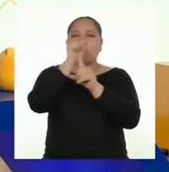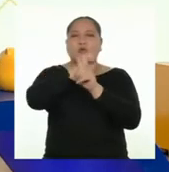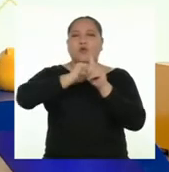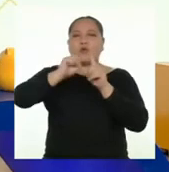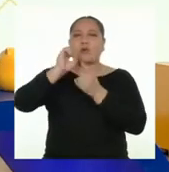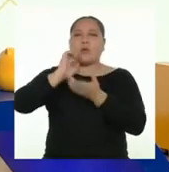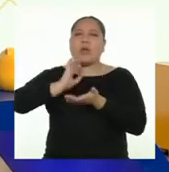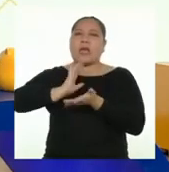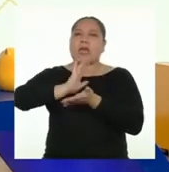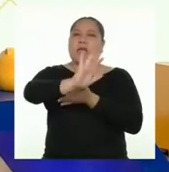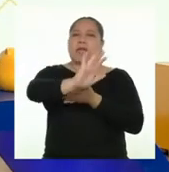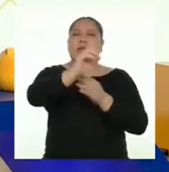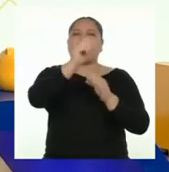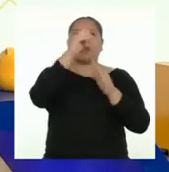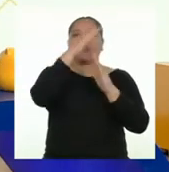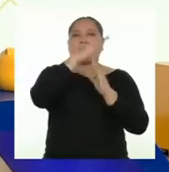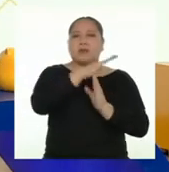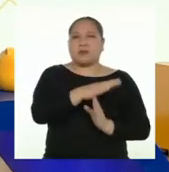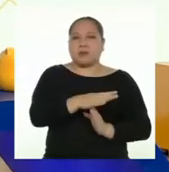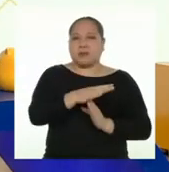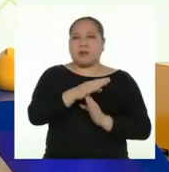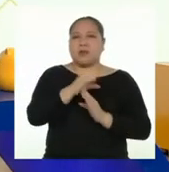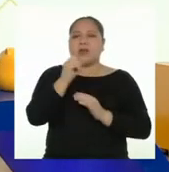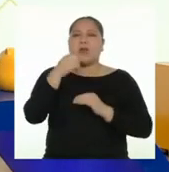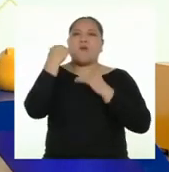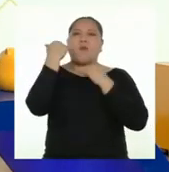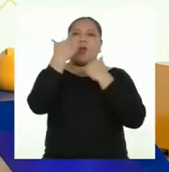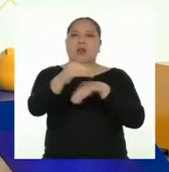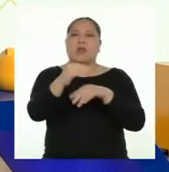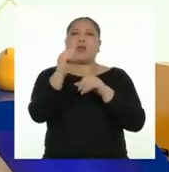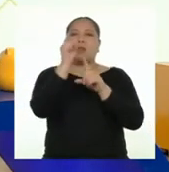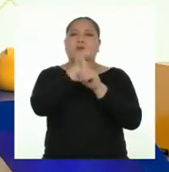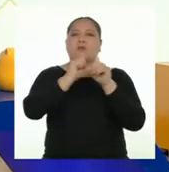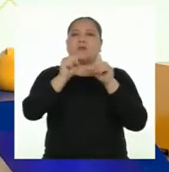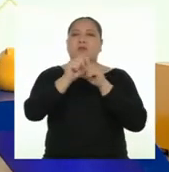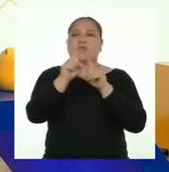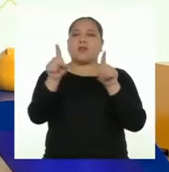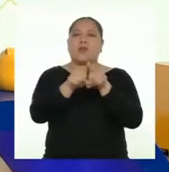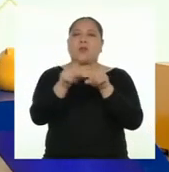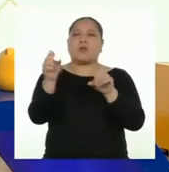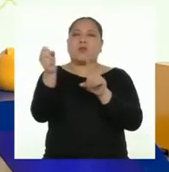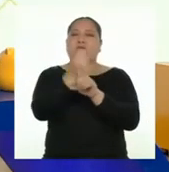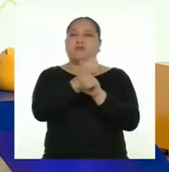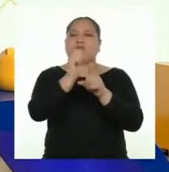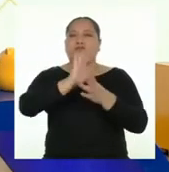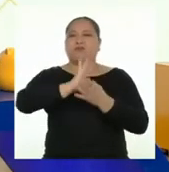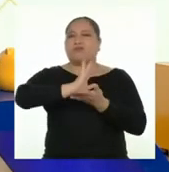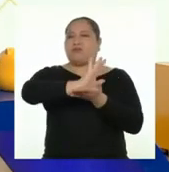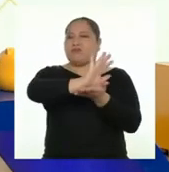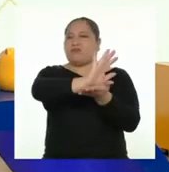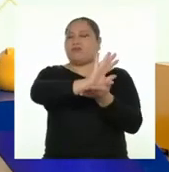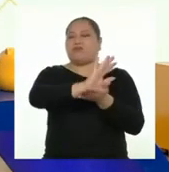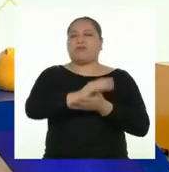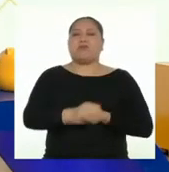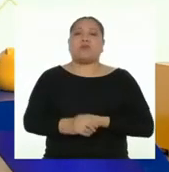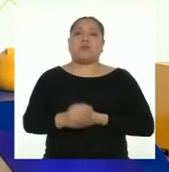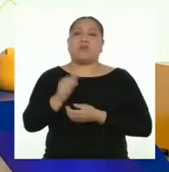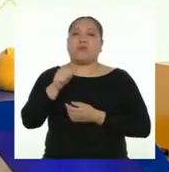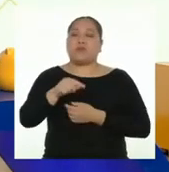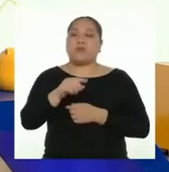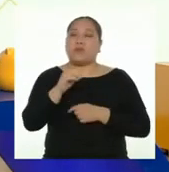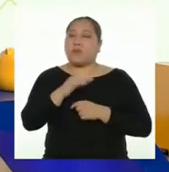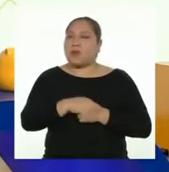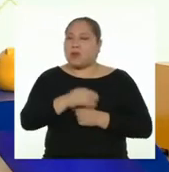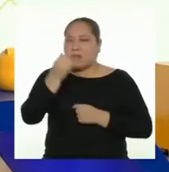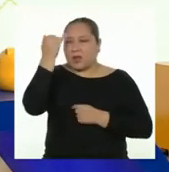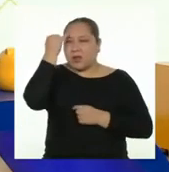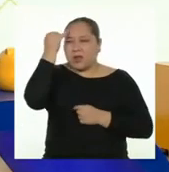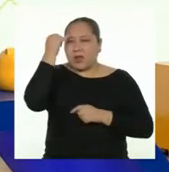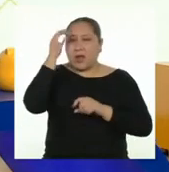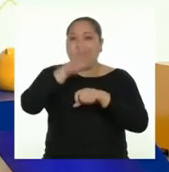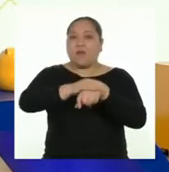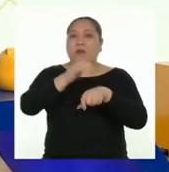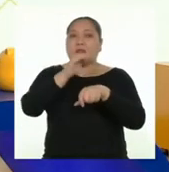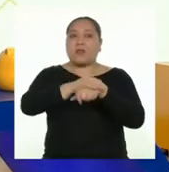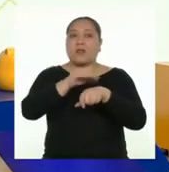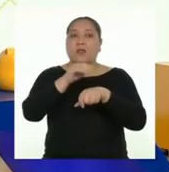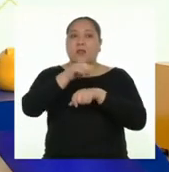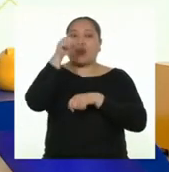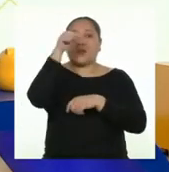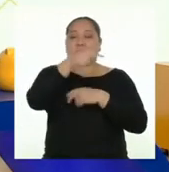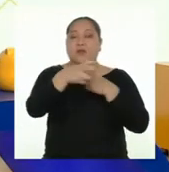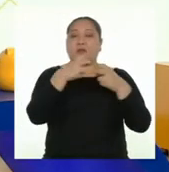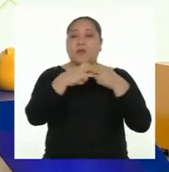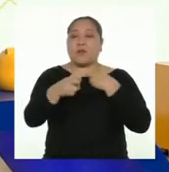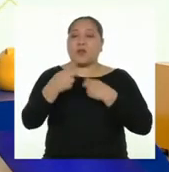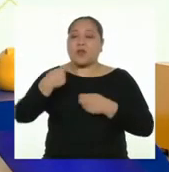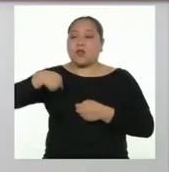para erradicar los estereotipos, barreras sociales y sobre todo la violencia. Su intención fue advertirnos sobre esta situación para que nosotros